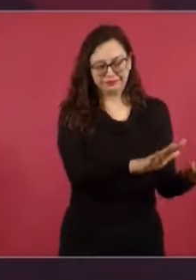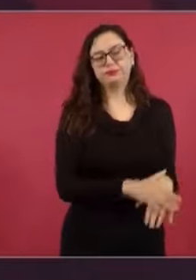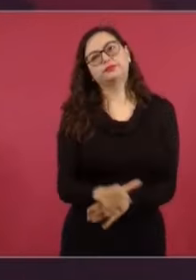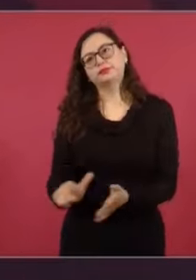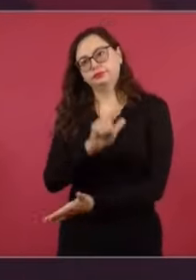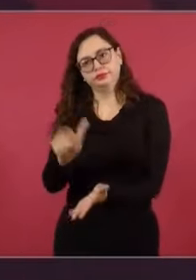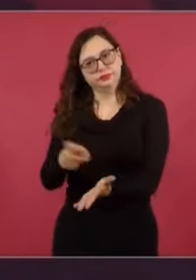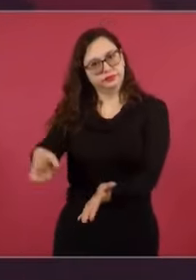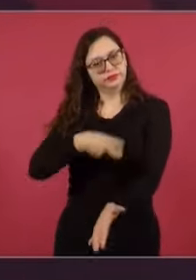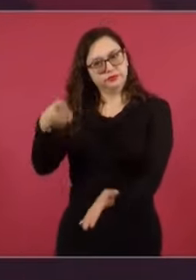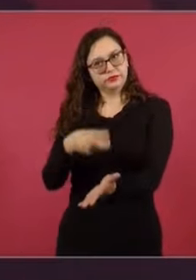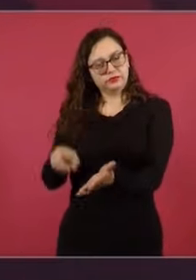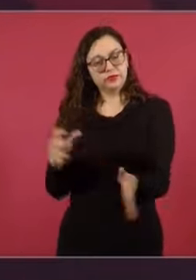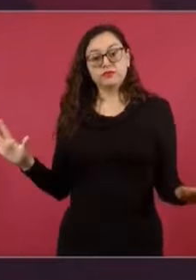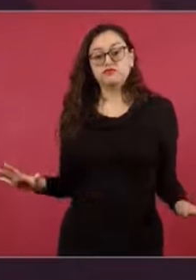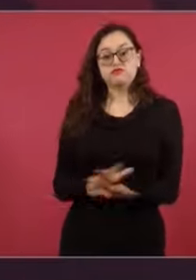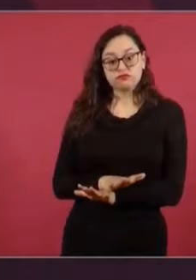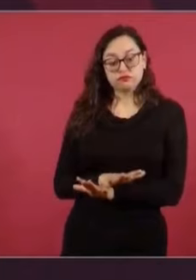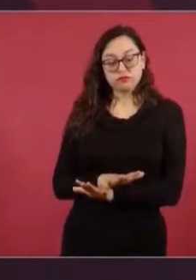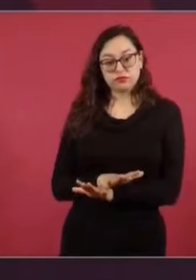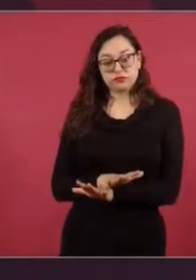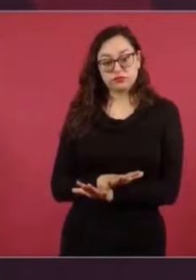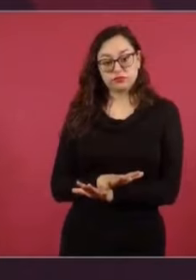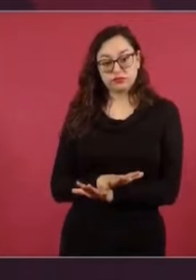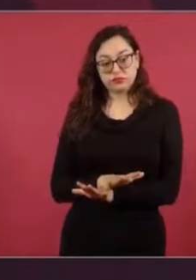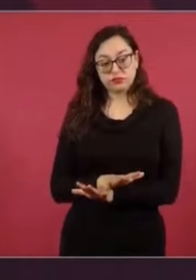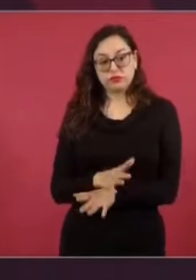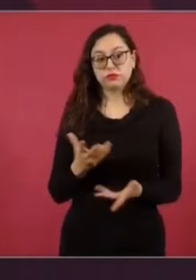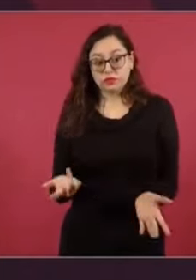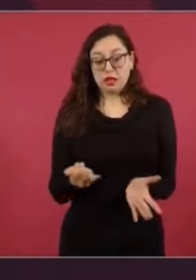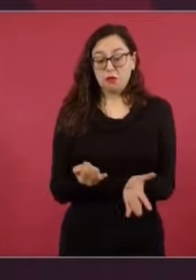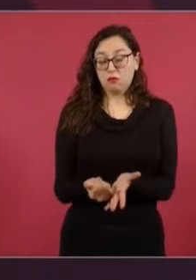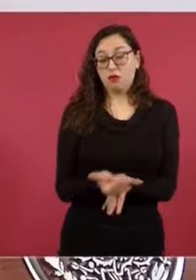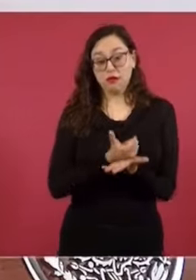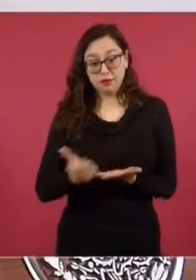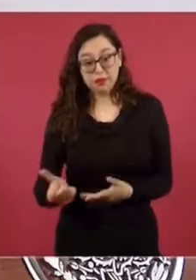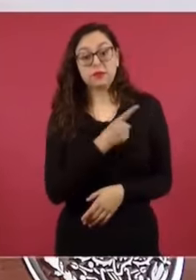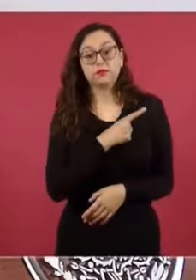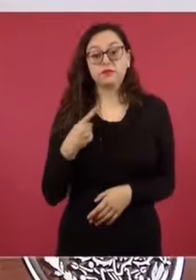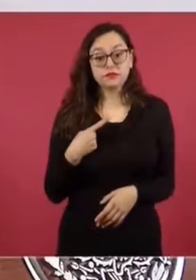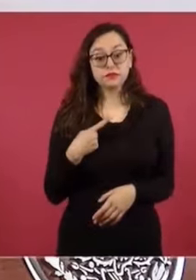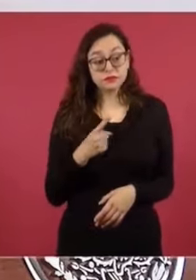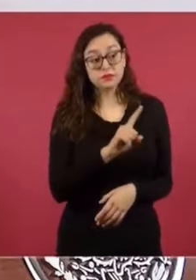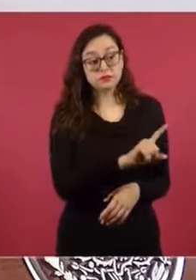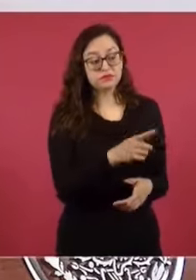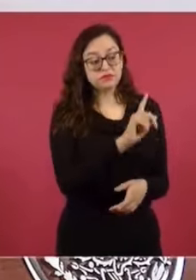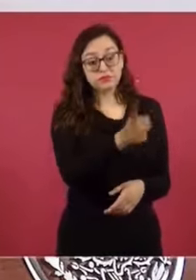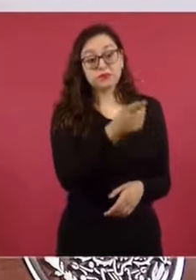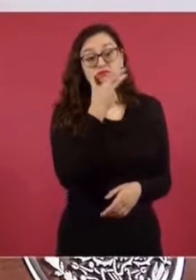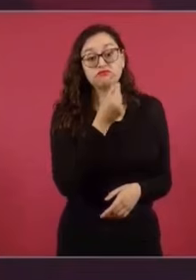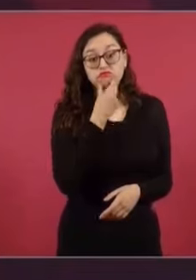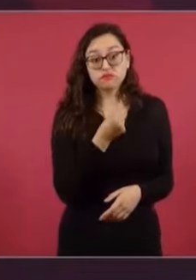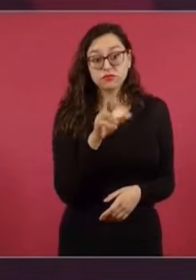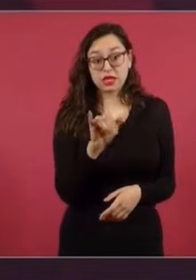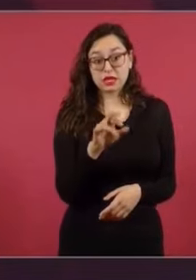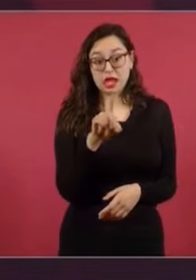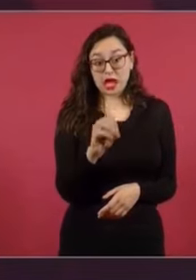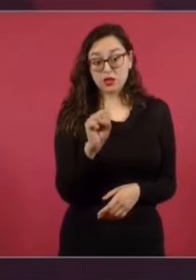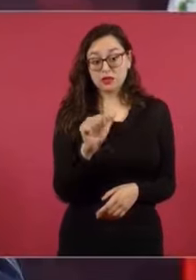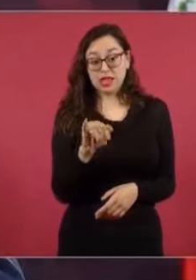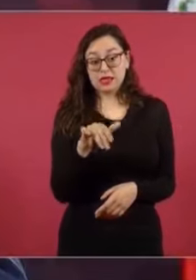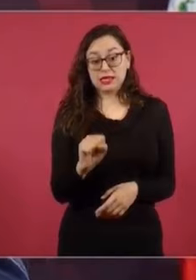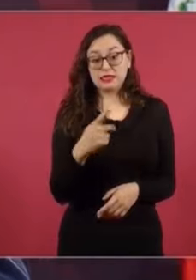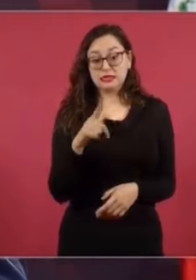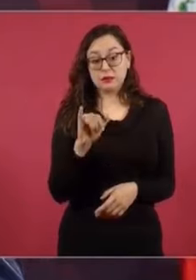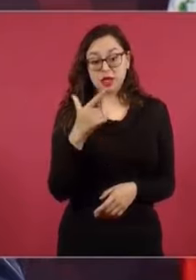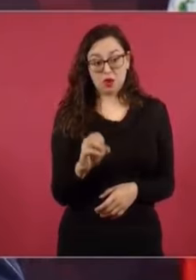cancela. Y en el caso de Salinas Blego, de Ricardo Salinas Blego, viene en una ocasión a plantear de